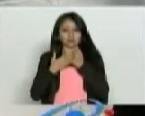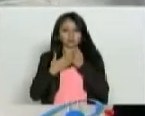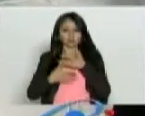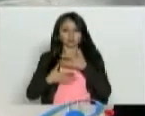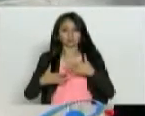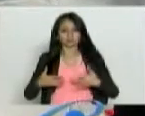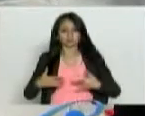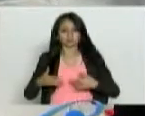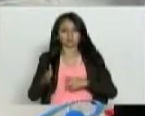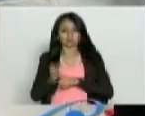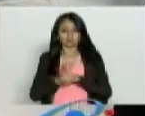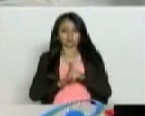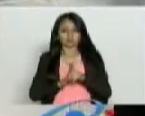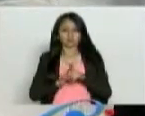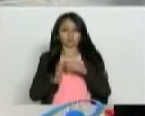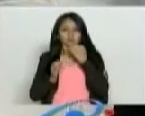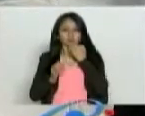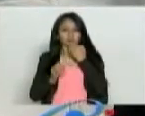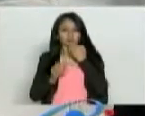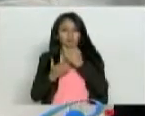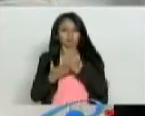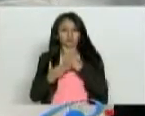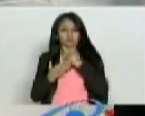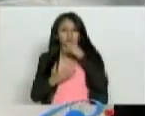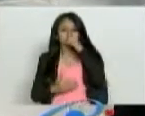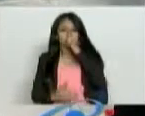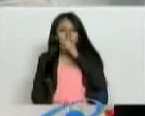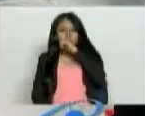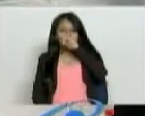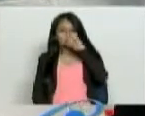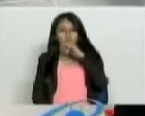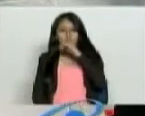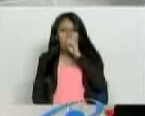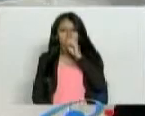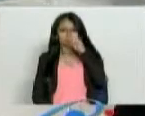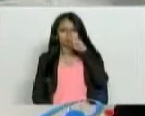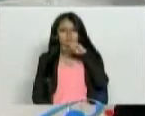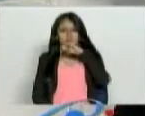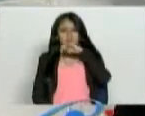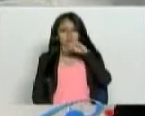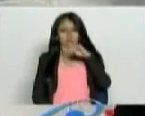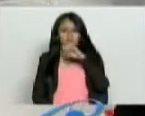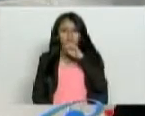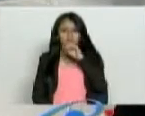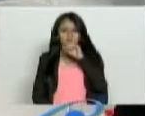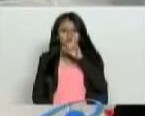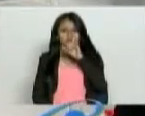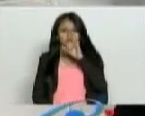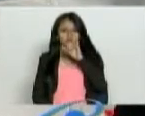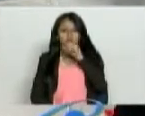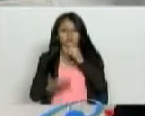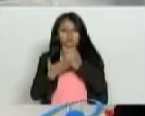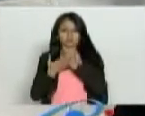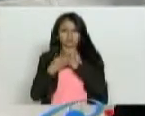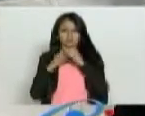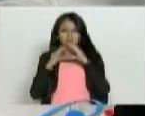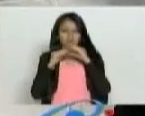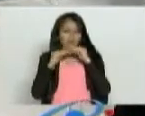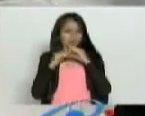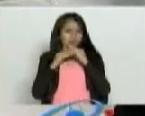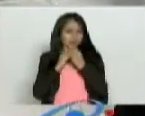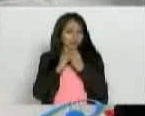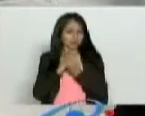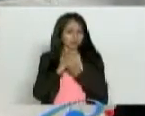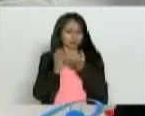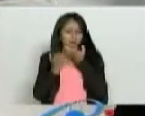pueden utilizar se llama ajonjolí. Entonces el ajonjolí lo pueden utilizar en las sopitas, en la arepa, en